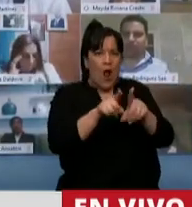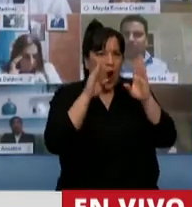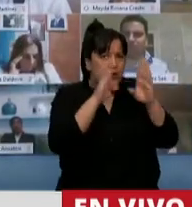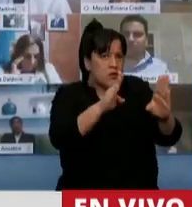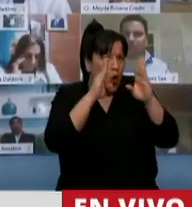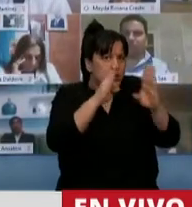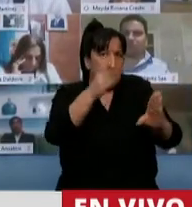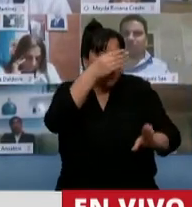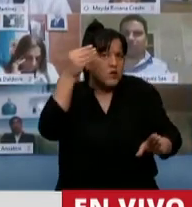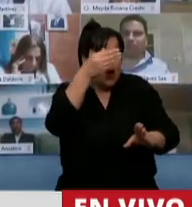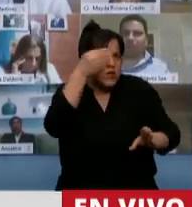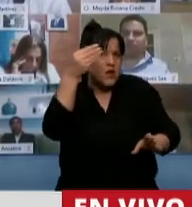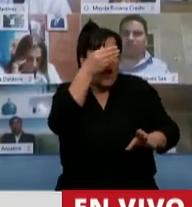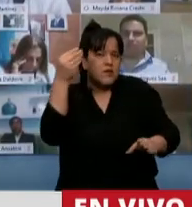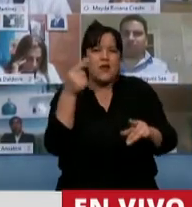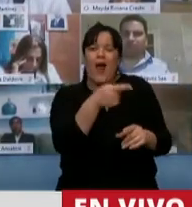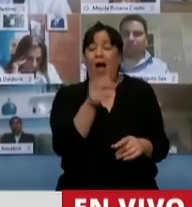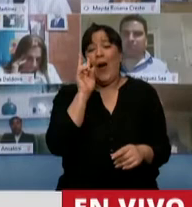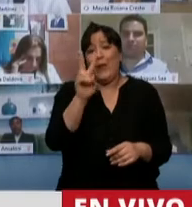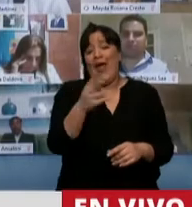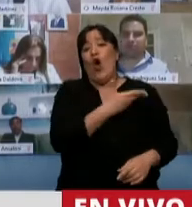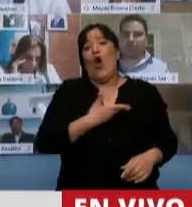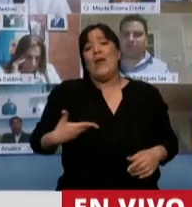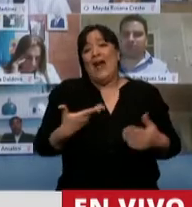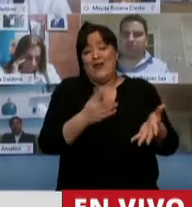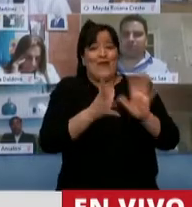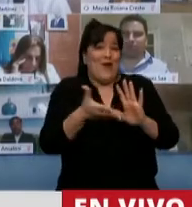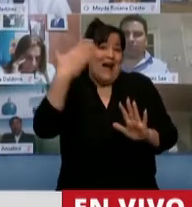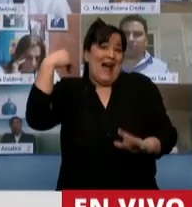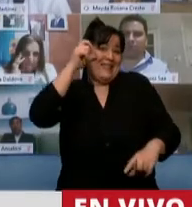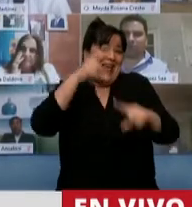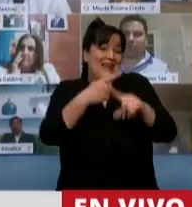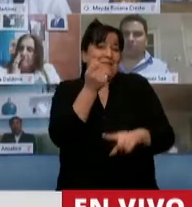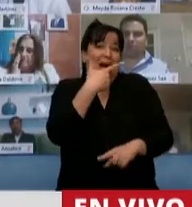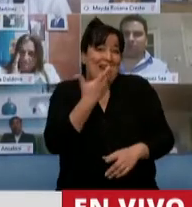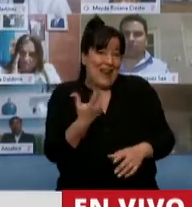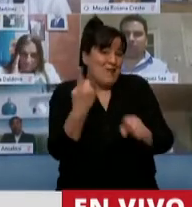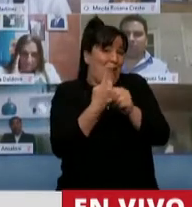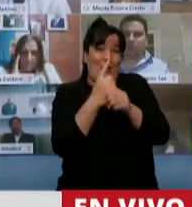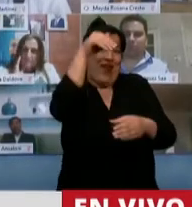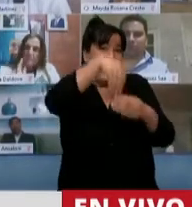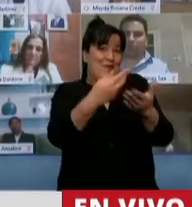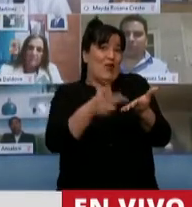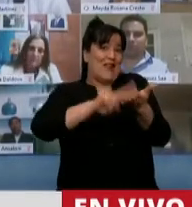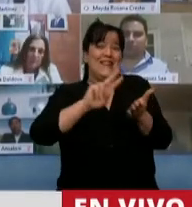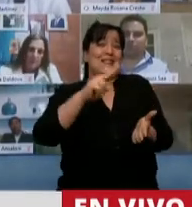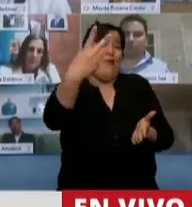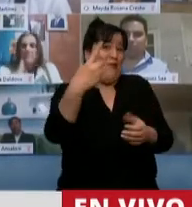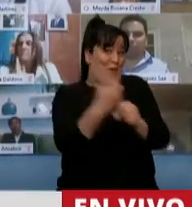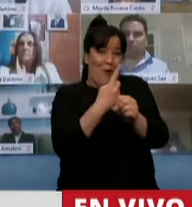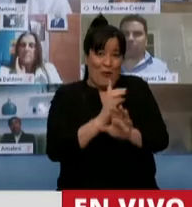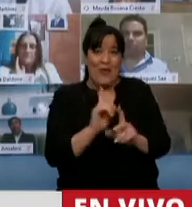Cristina, porque claro, ven lo que le pasó a su gobierno, que no pudieron reelegir después de cuatro años el primer gobierno